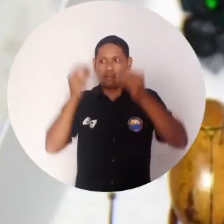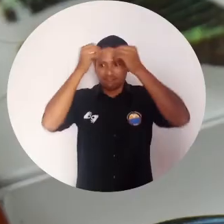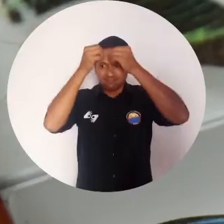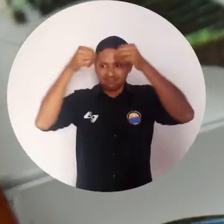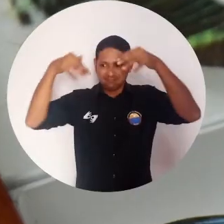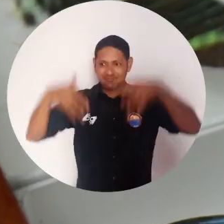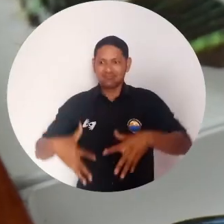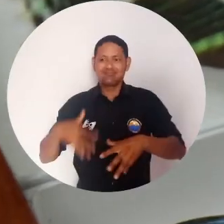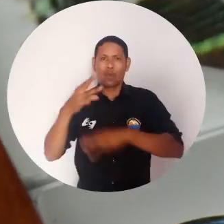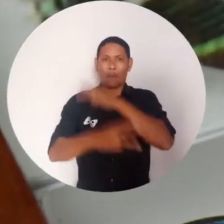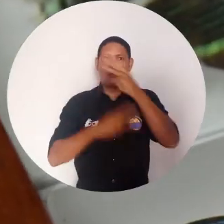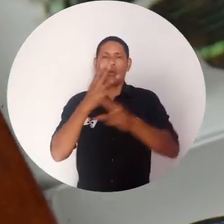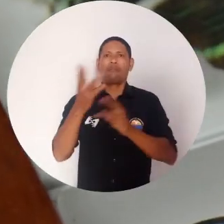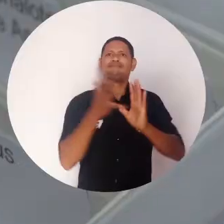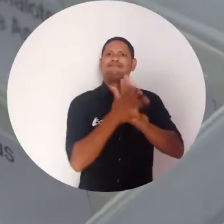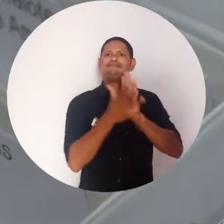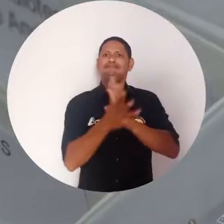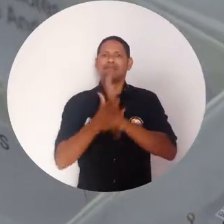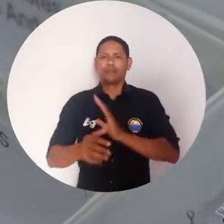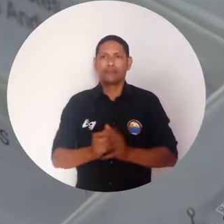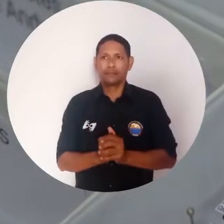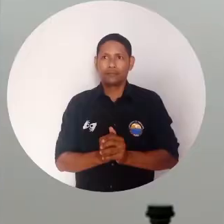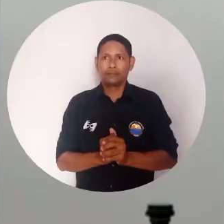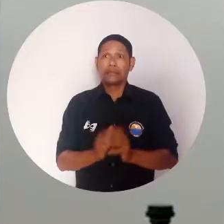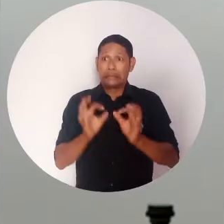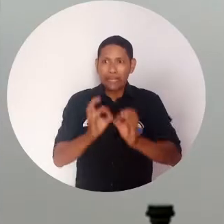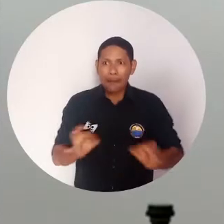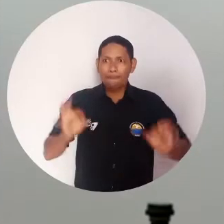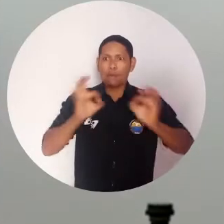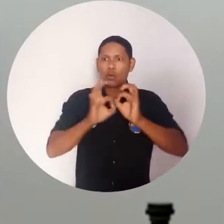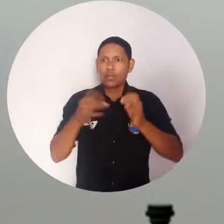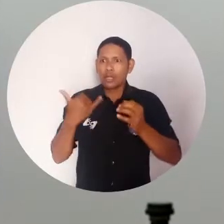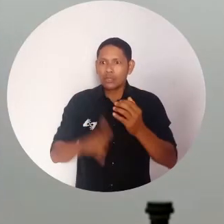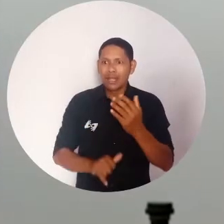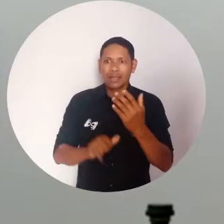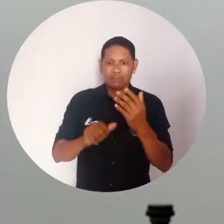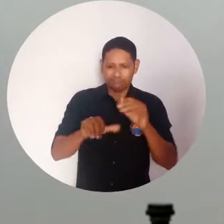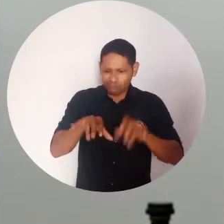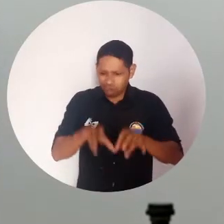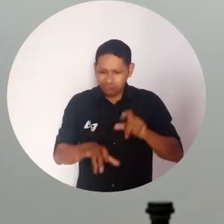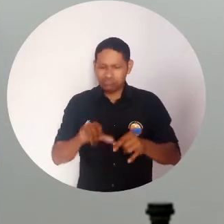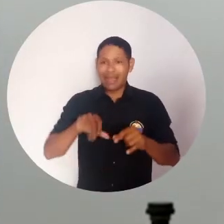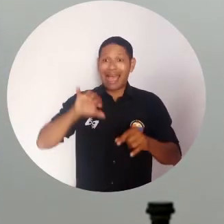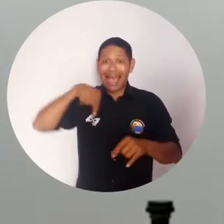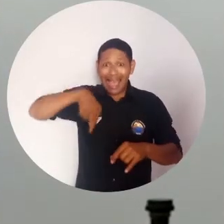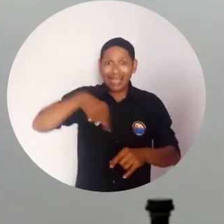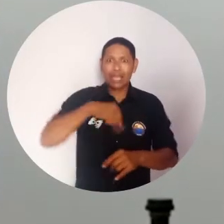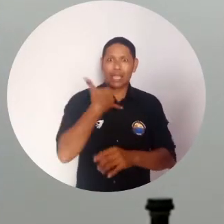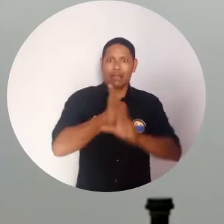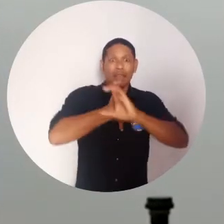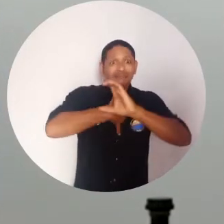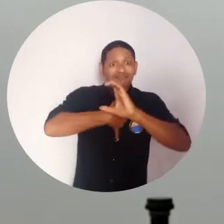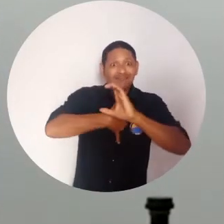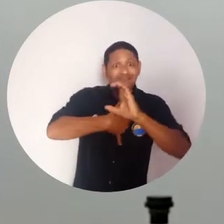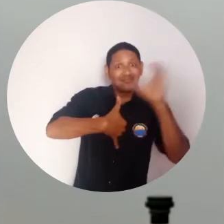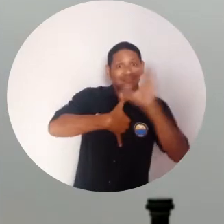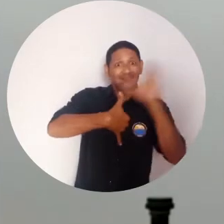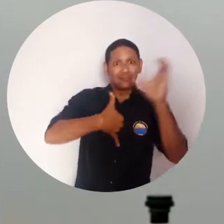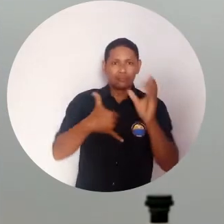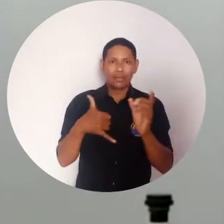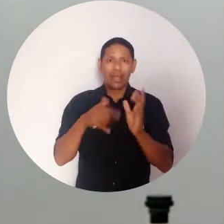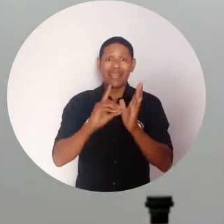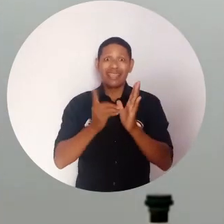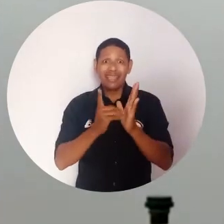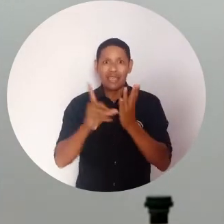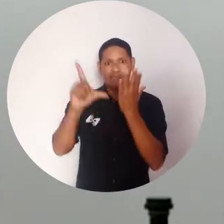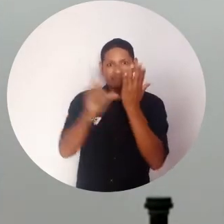Mundial de Información en Biodiversidad, GBIF. El plan es entonces empezar a digitalizar las colecciones biológicas de la costa caribe colombiana y para